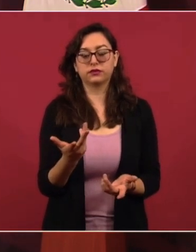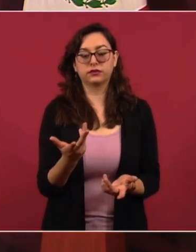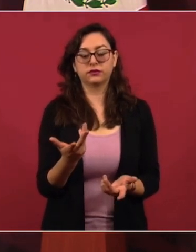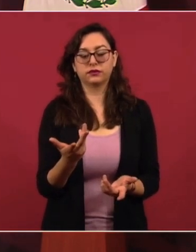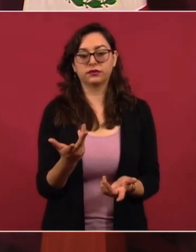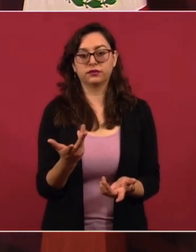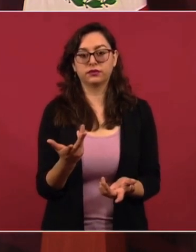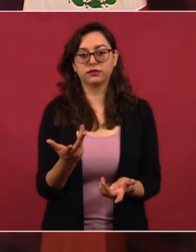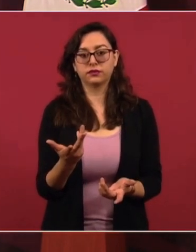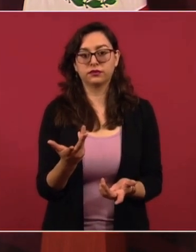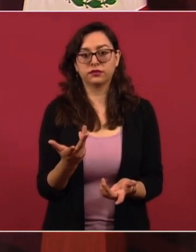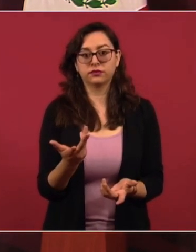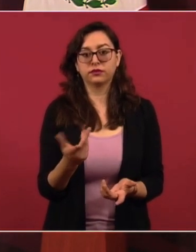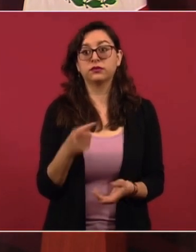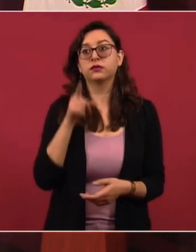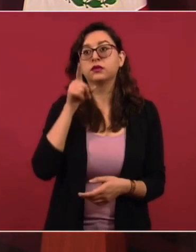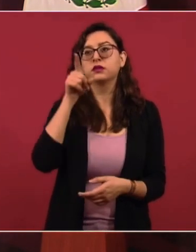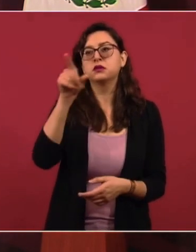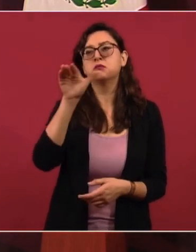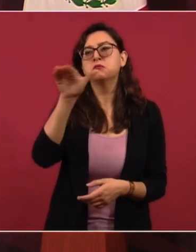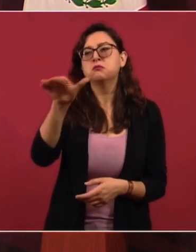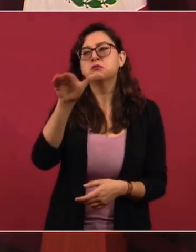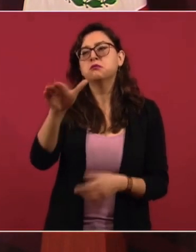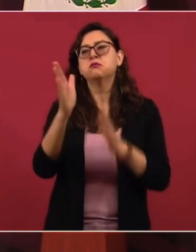a don Porfirito.